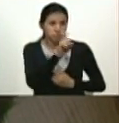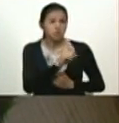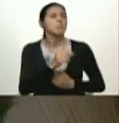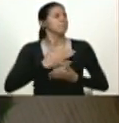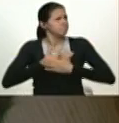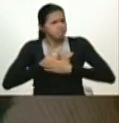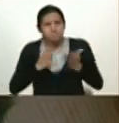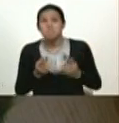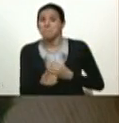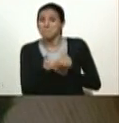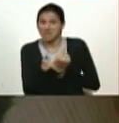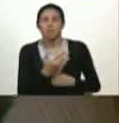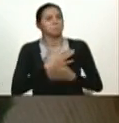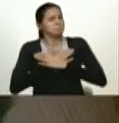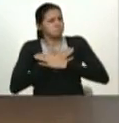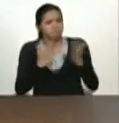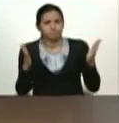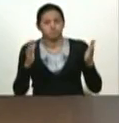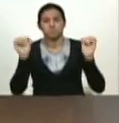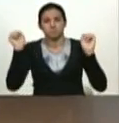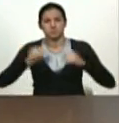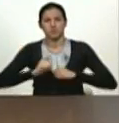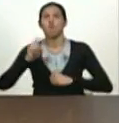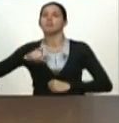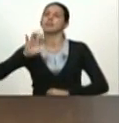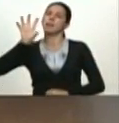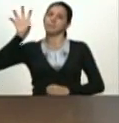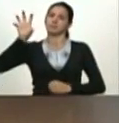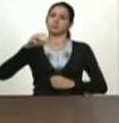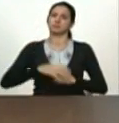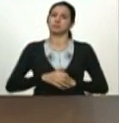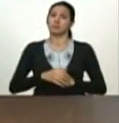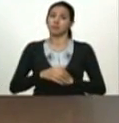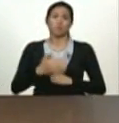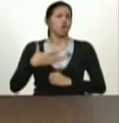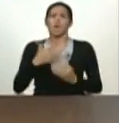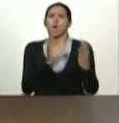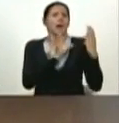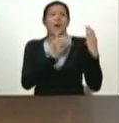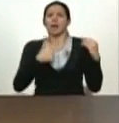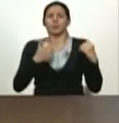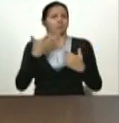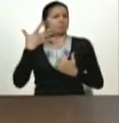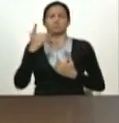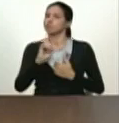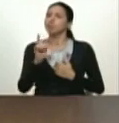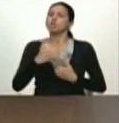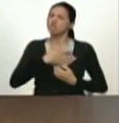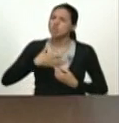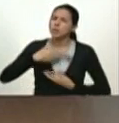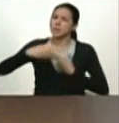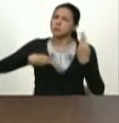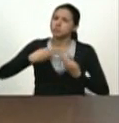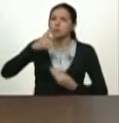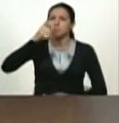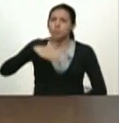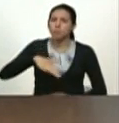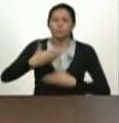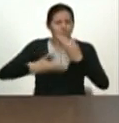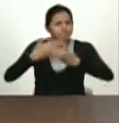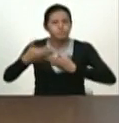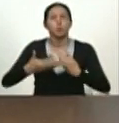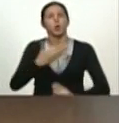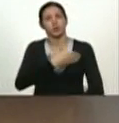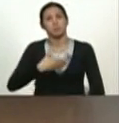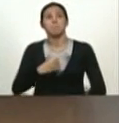necesite de la patria. Yo estoy a la disposición de lo que haga falta. Yo no estoy buscando cargo, lo que estoy buscando es que esta revolución y este pueblo avance